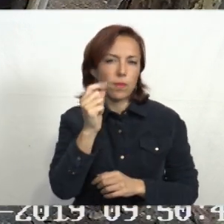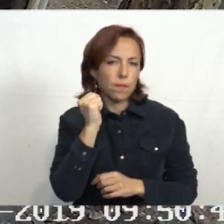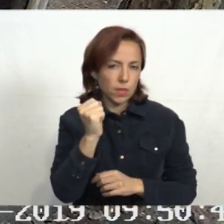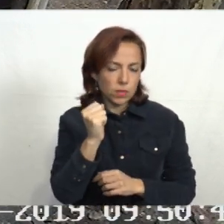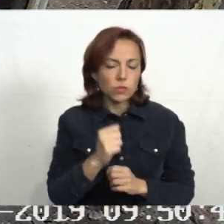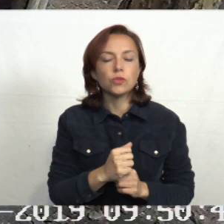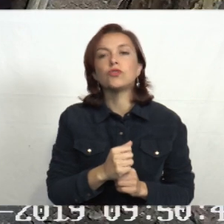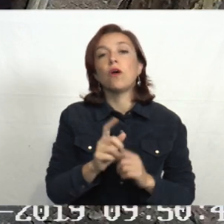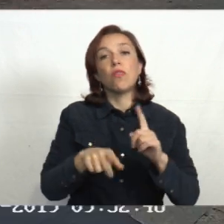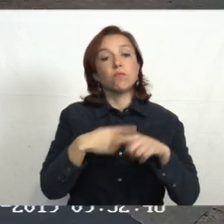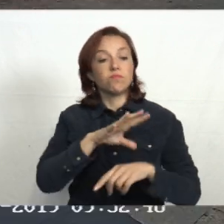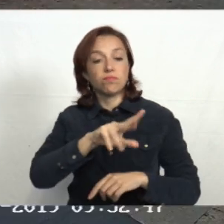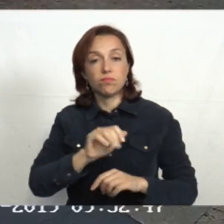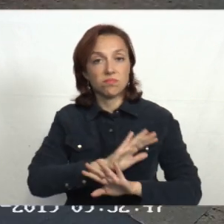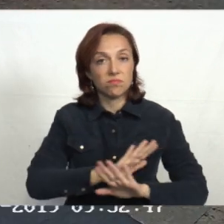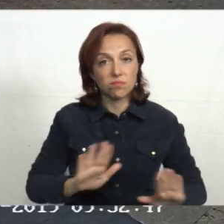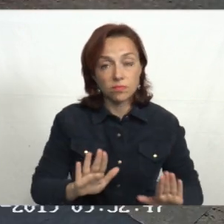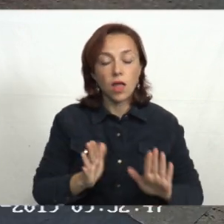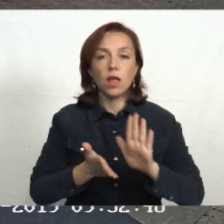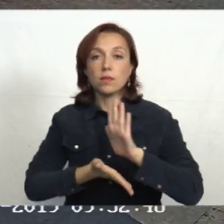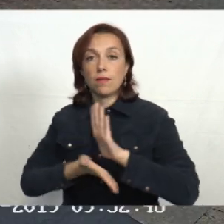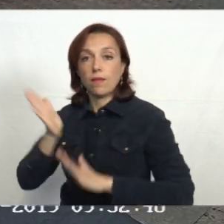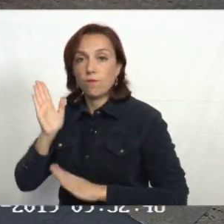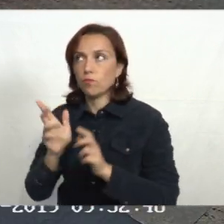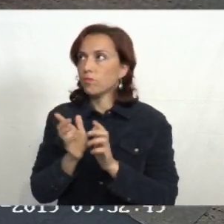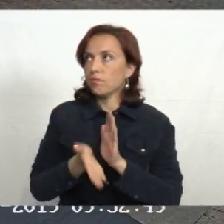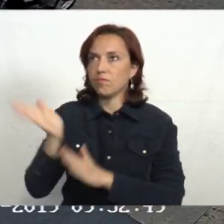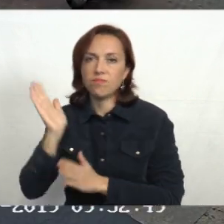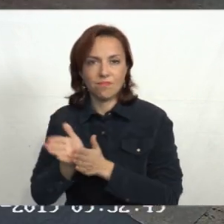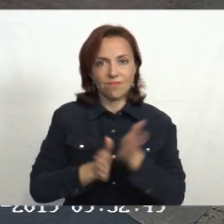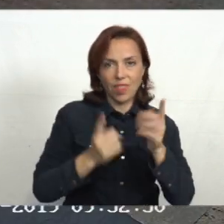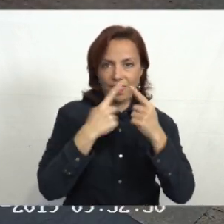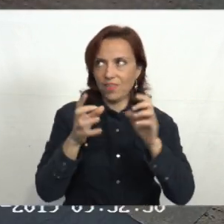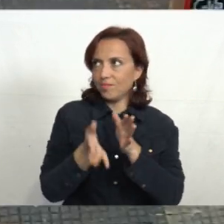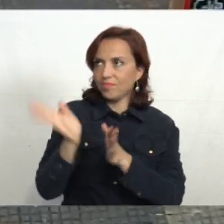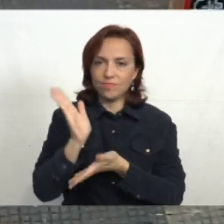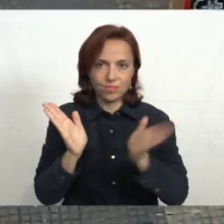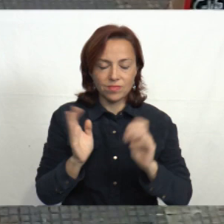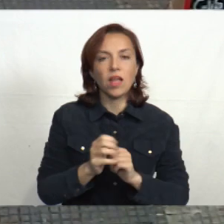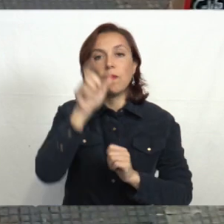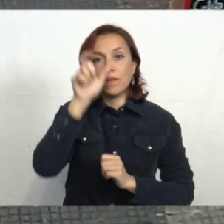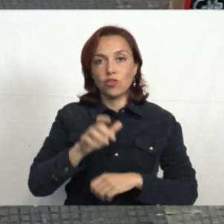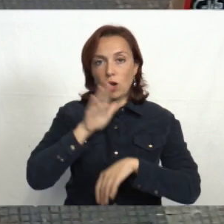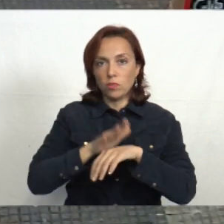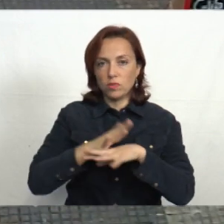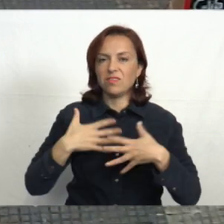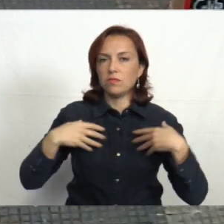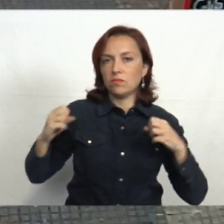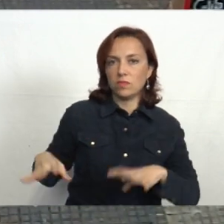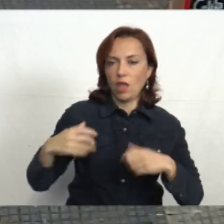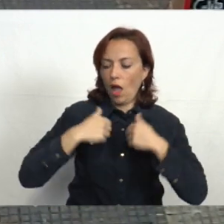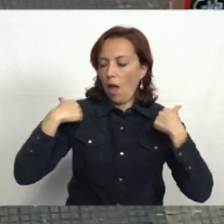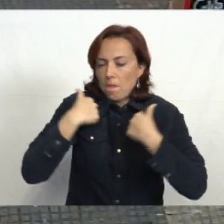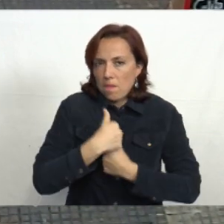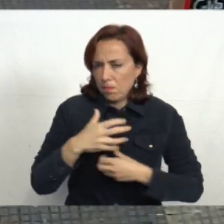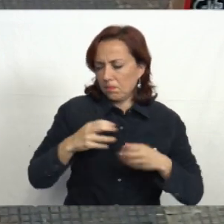pesos. Luego de cometer el robo, ambos se fueron de la zona en distintas direcciones, donde el que llevó a cabo el atraco se quitó la campera